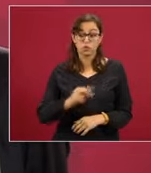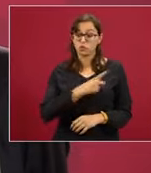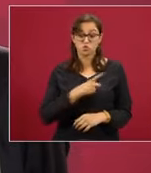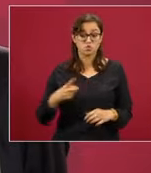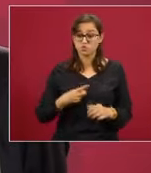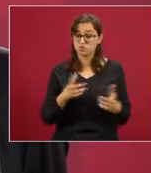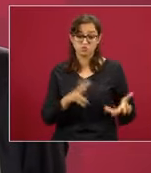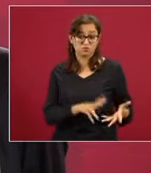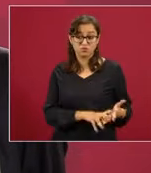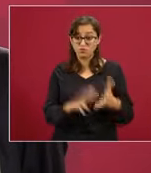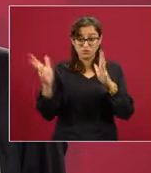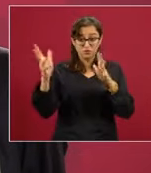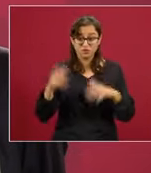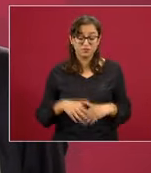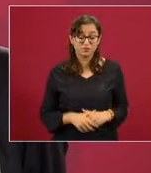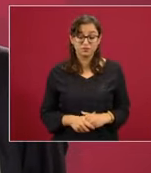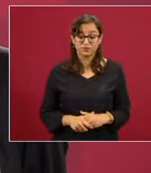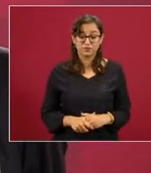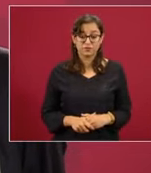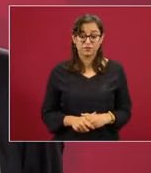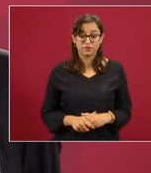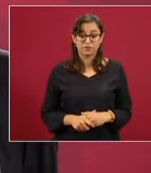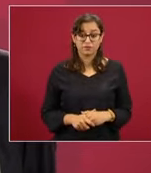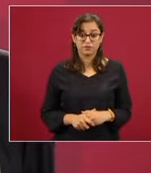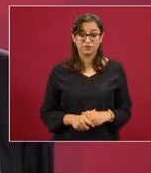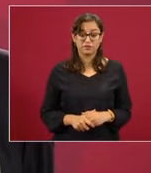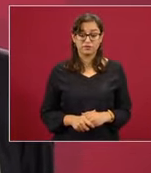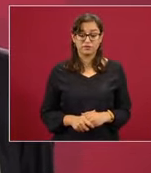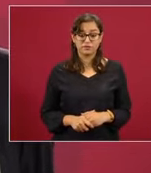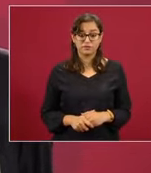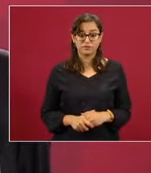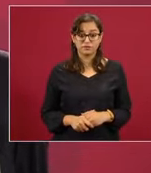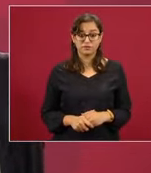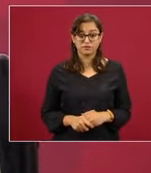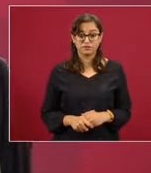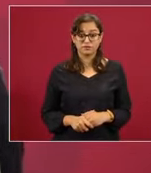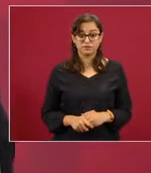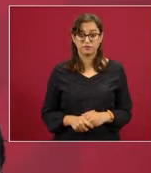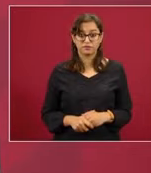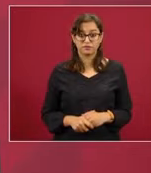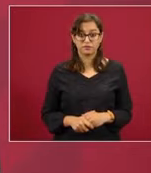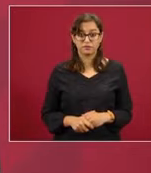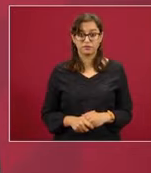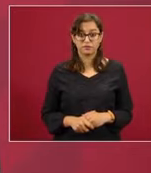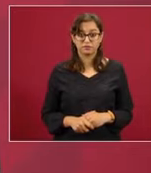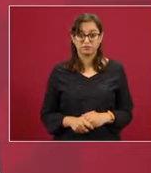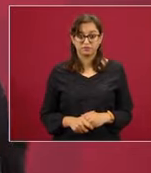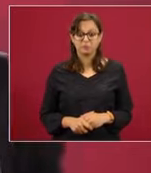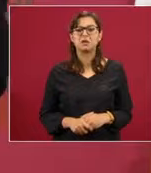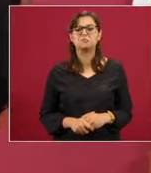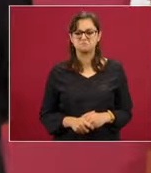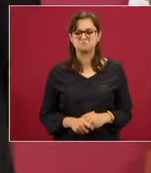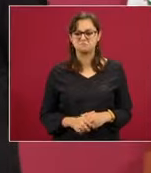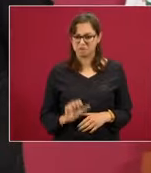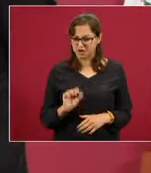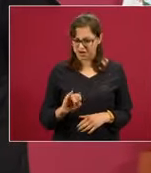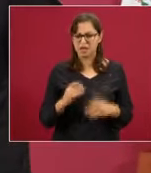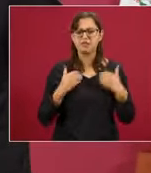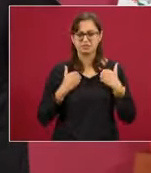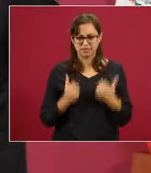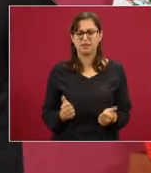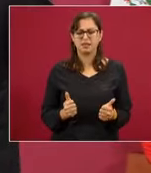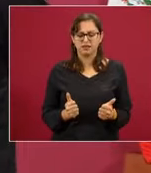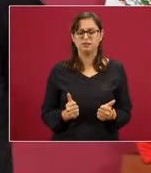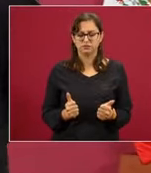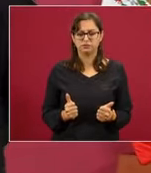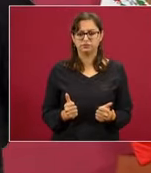y entiendo de